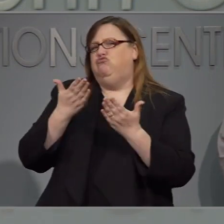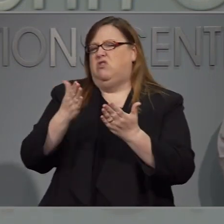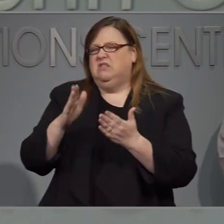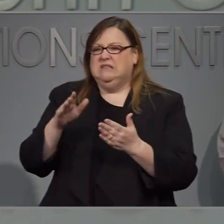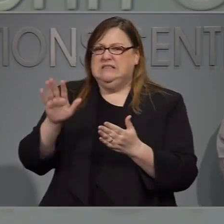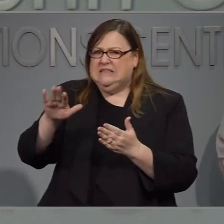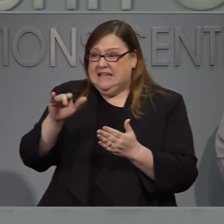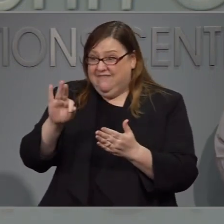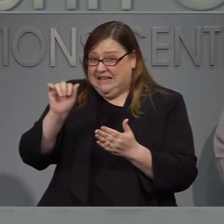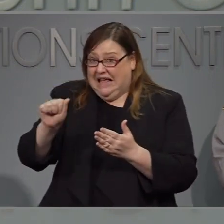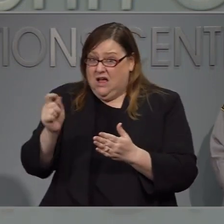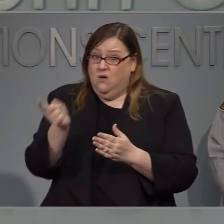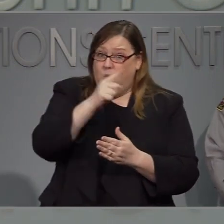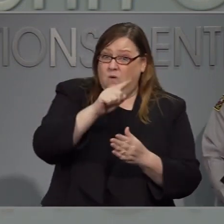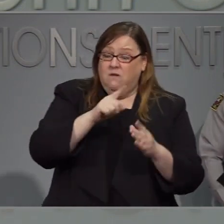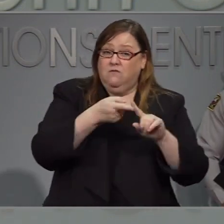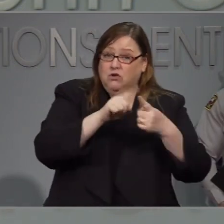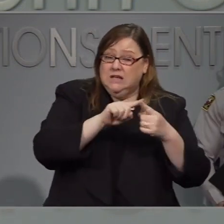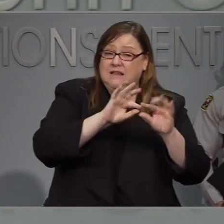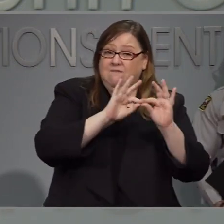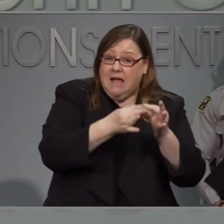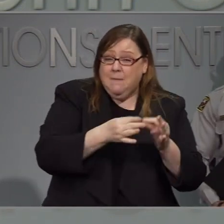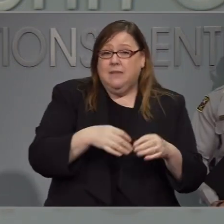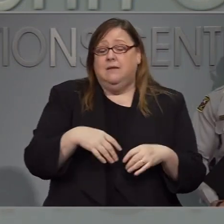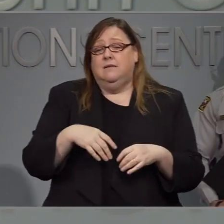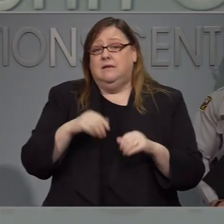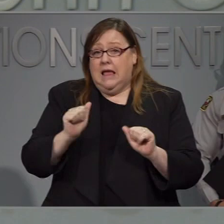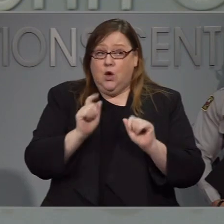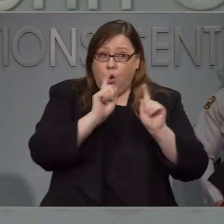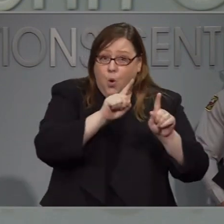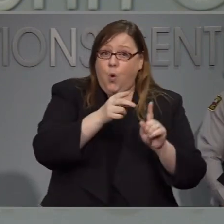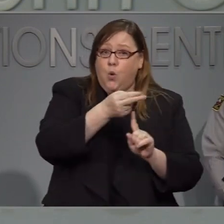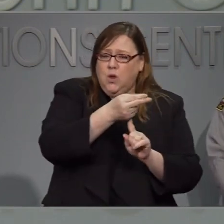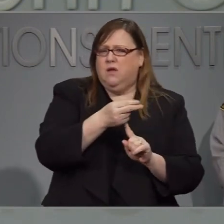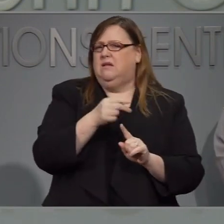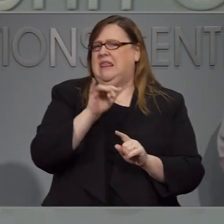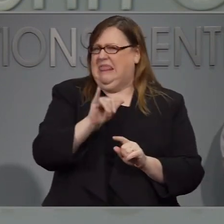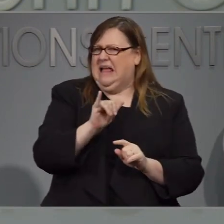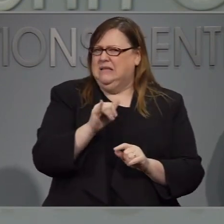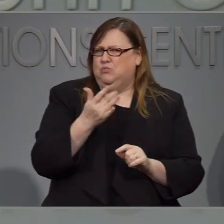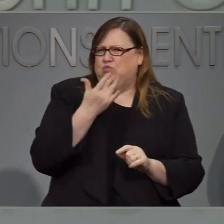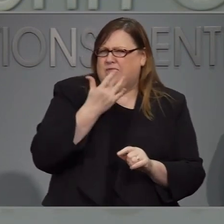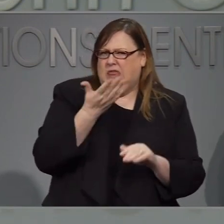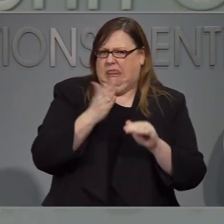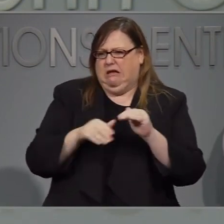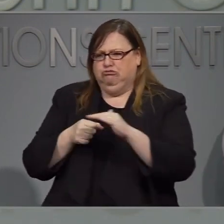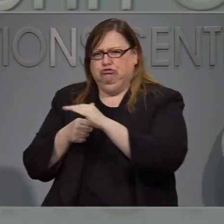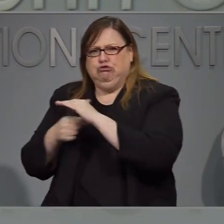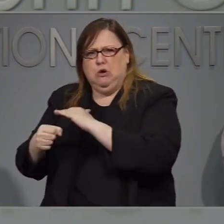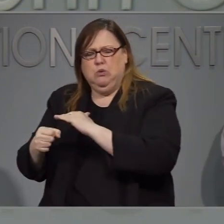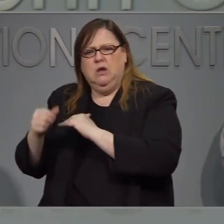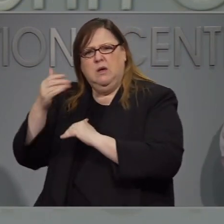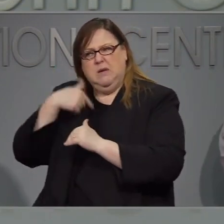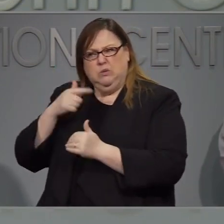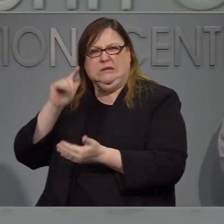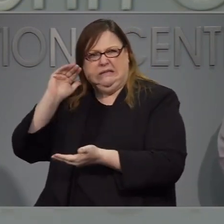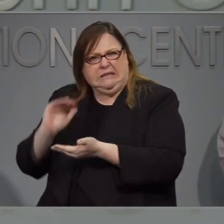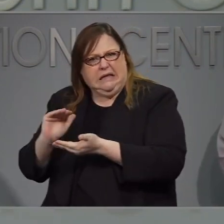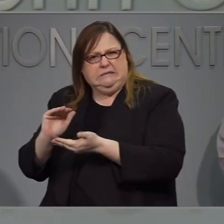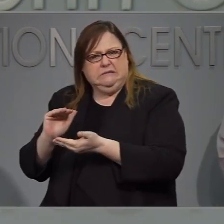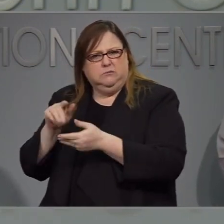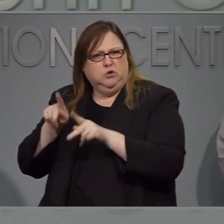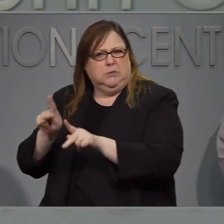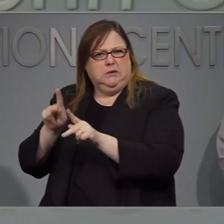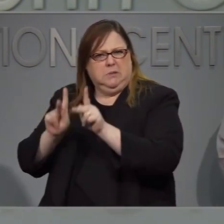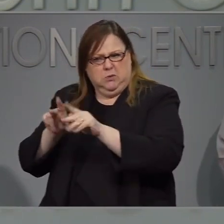social. Y todas las otras medidas que tomamos de prevención para evitar la propagación del virus. Sí, deseamos que las